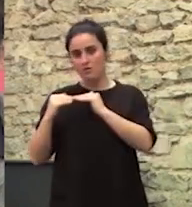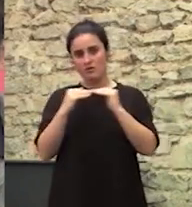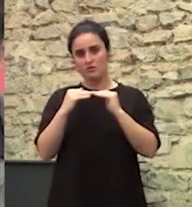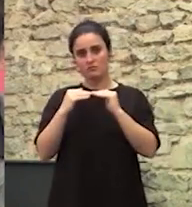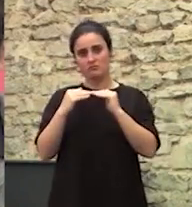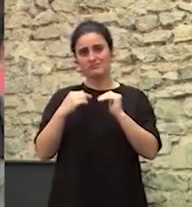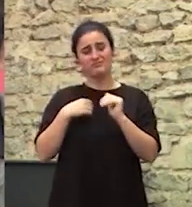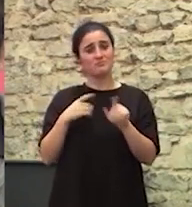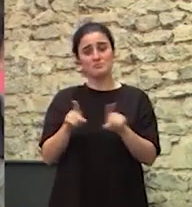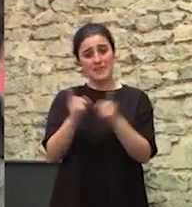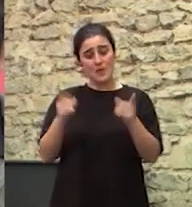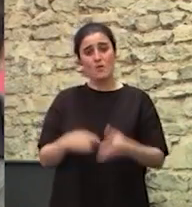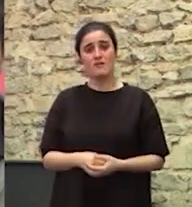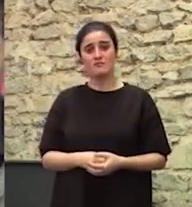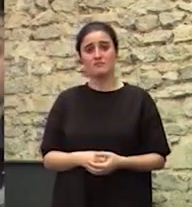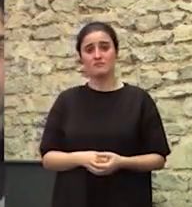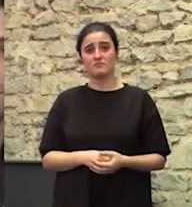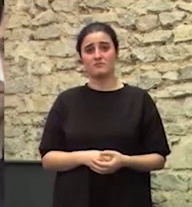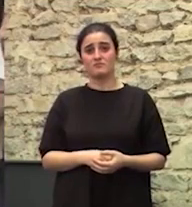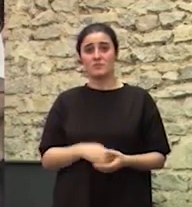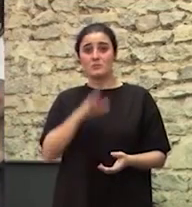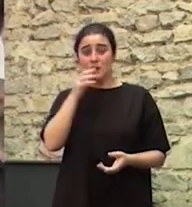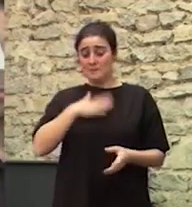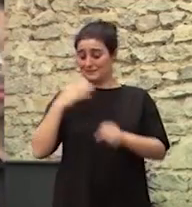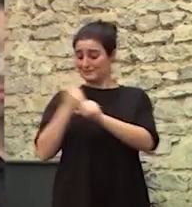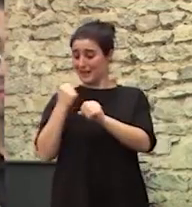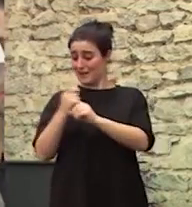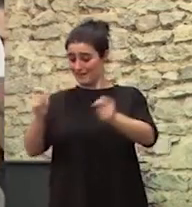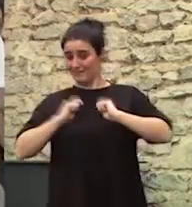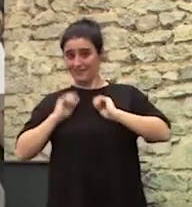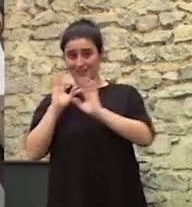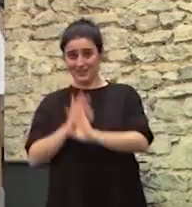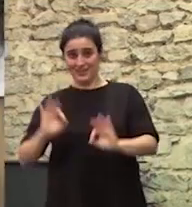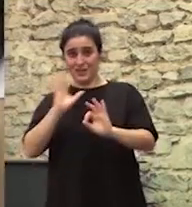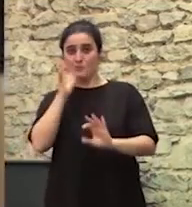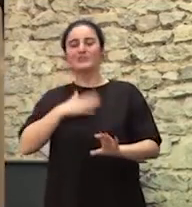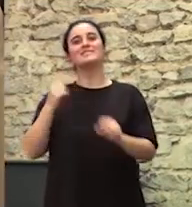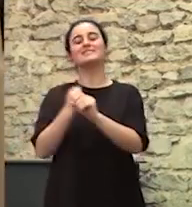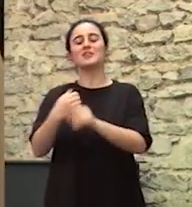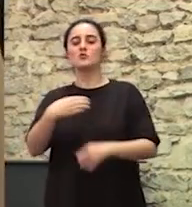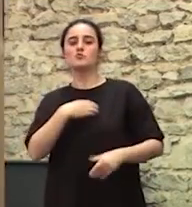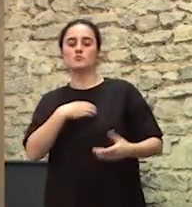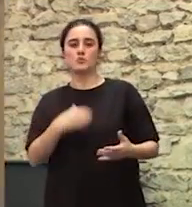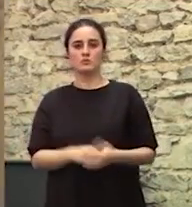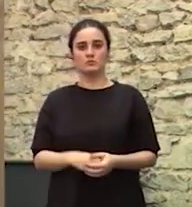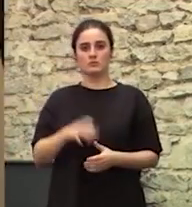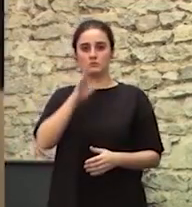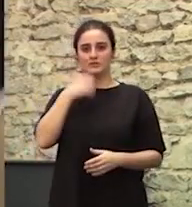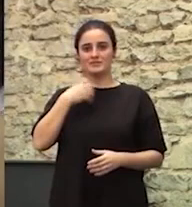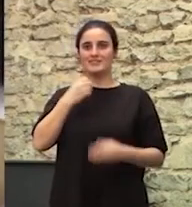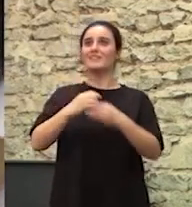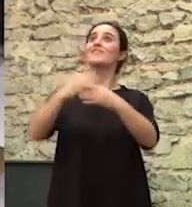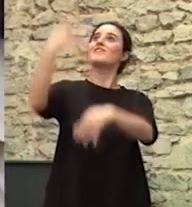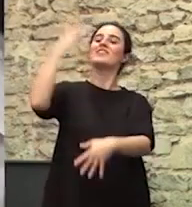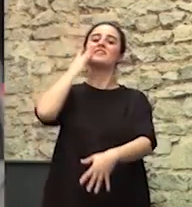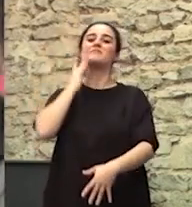Me da igual Porque a mí no me emplean Porque yo no soy empleable Porque si yo quiero limpiar este edificio